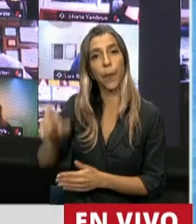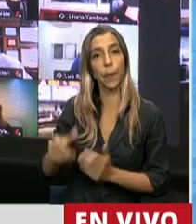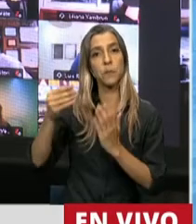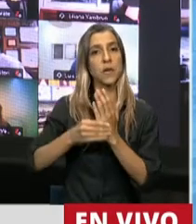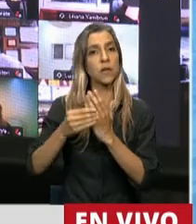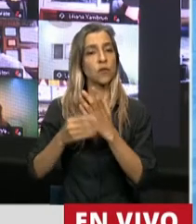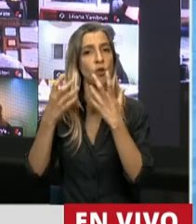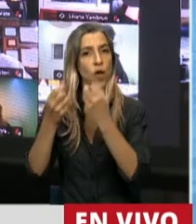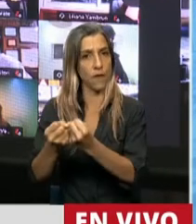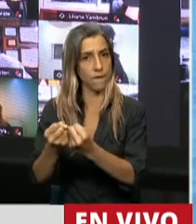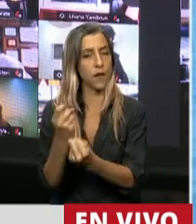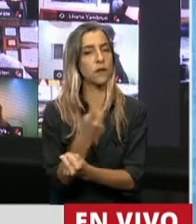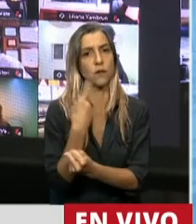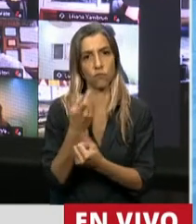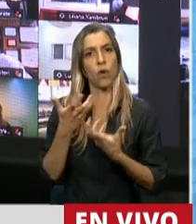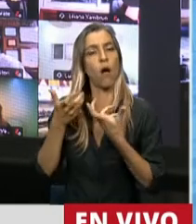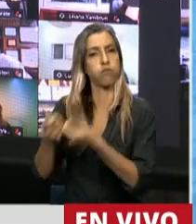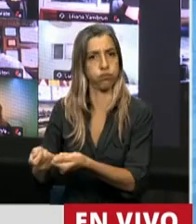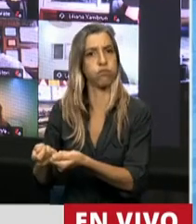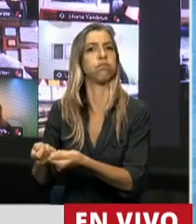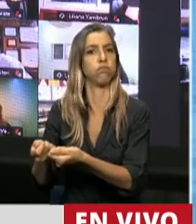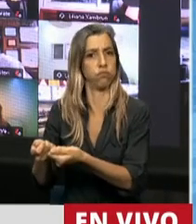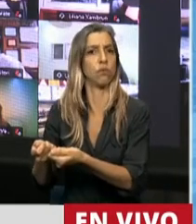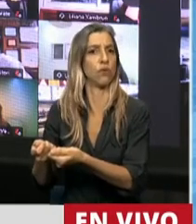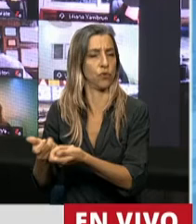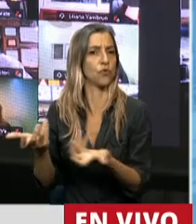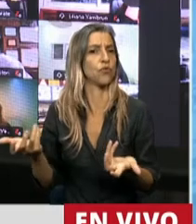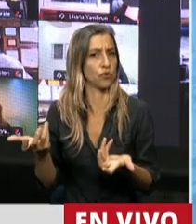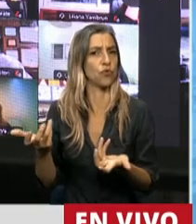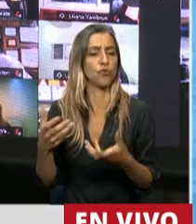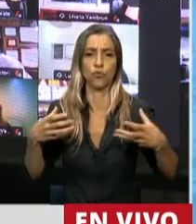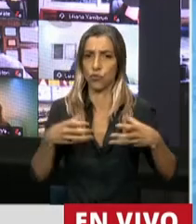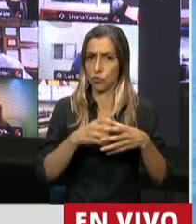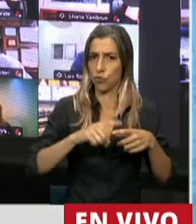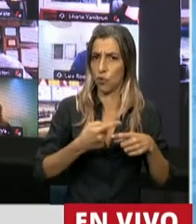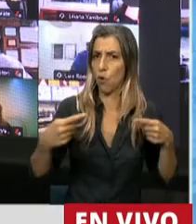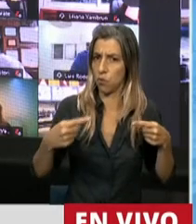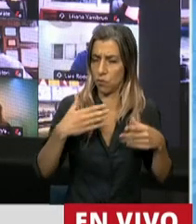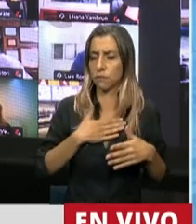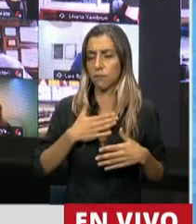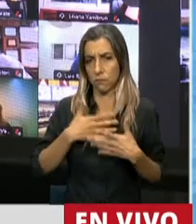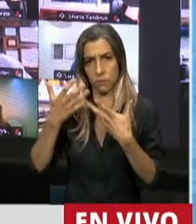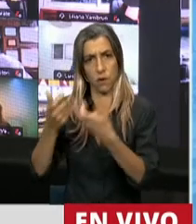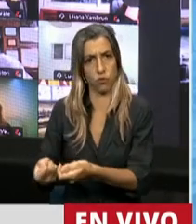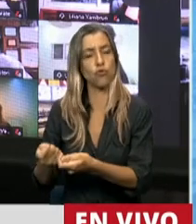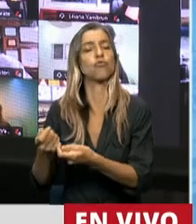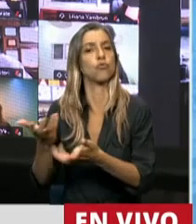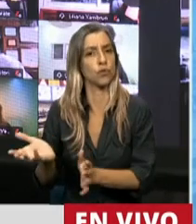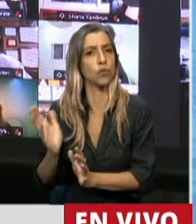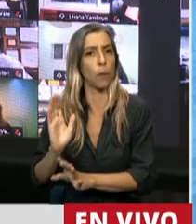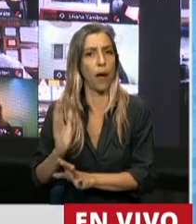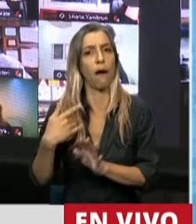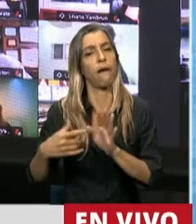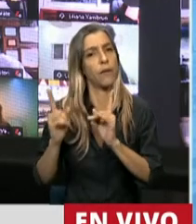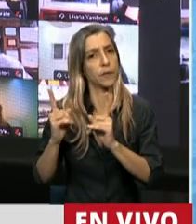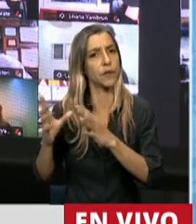respaldo por parte de todo el arco político opositor para que en el marco de las atribuciones de la